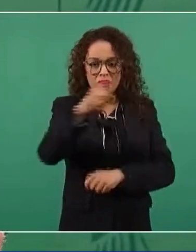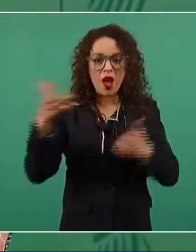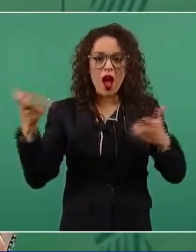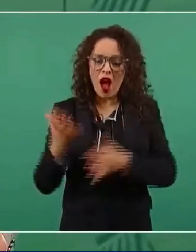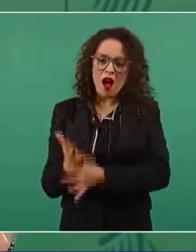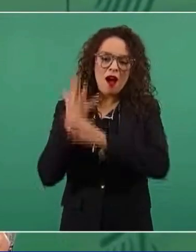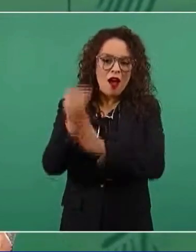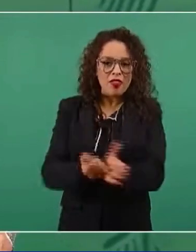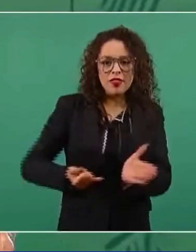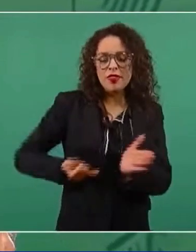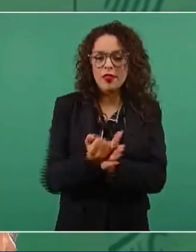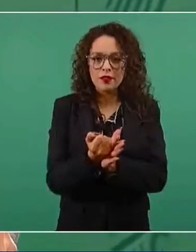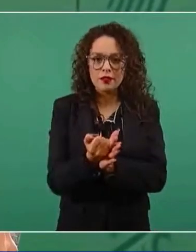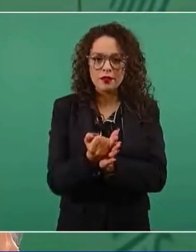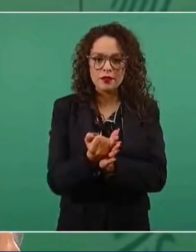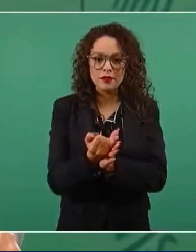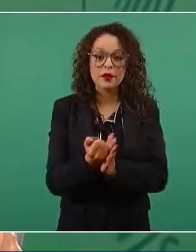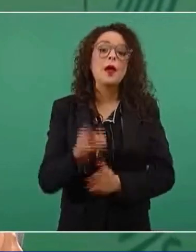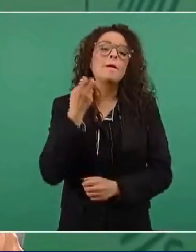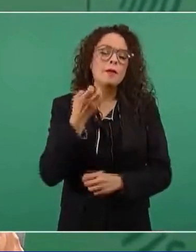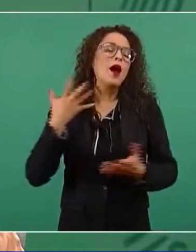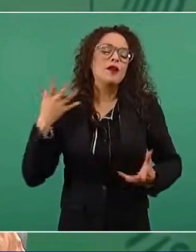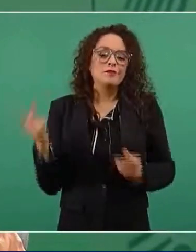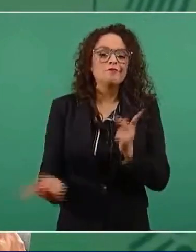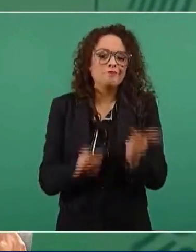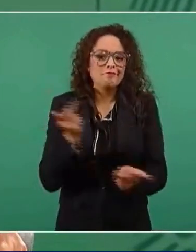Entonces, por eso esta consulta.